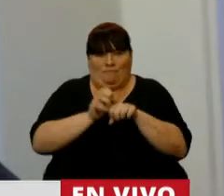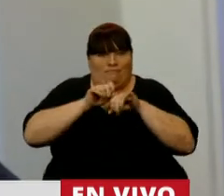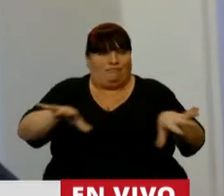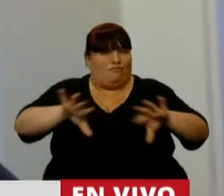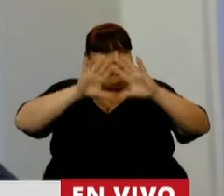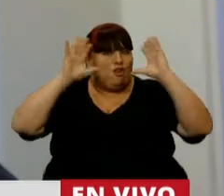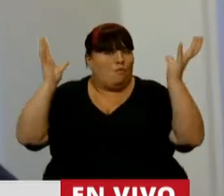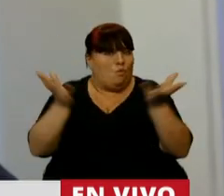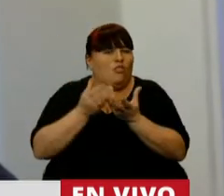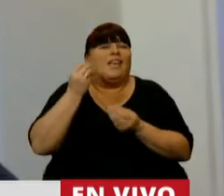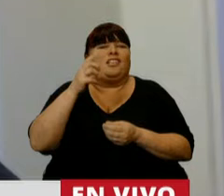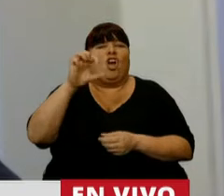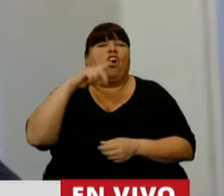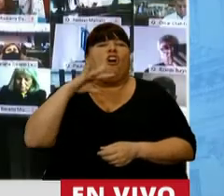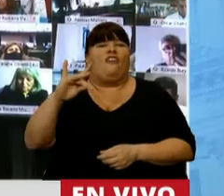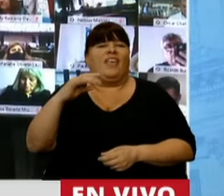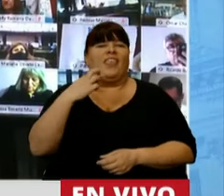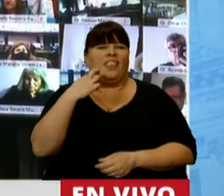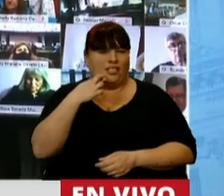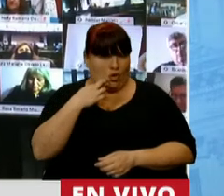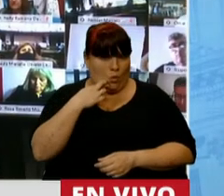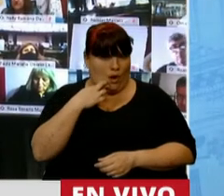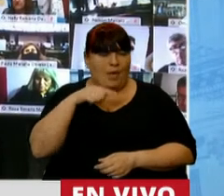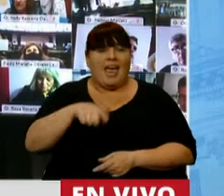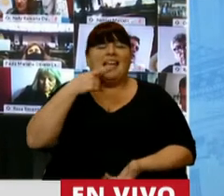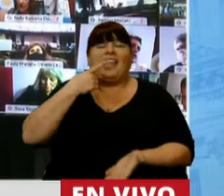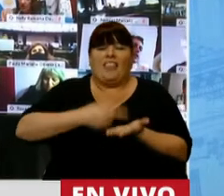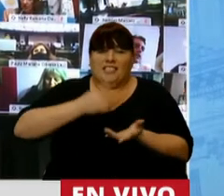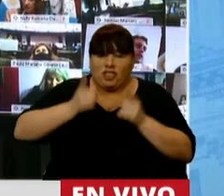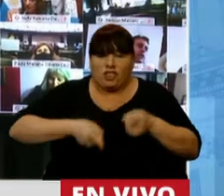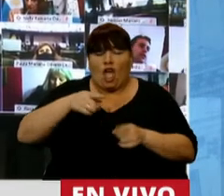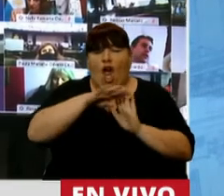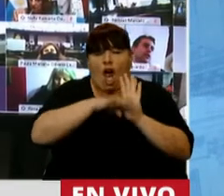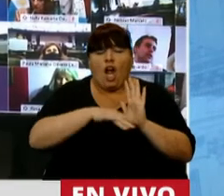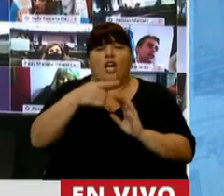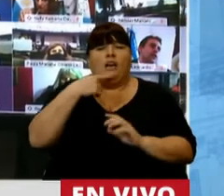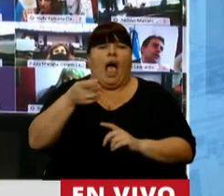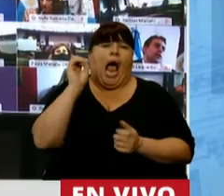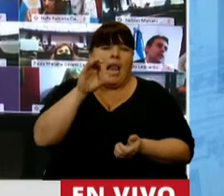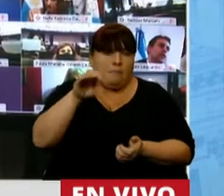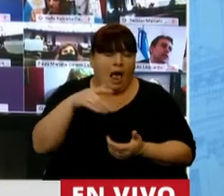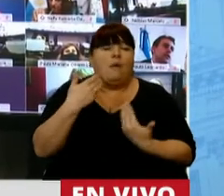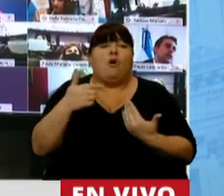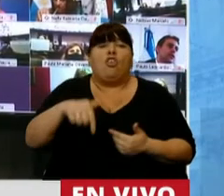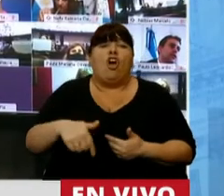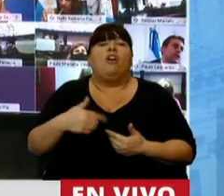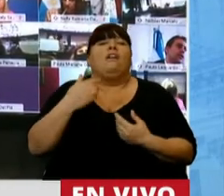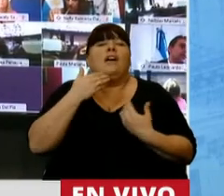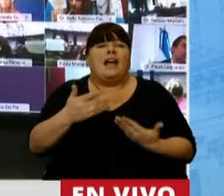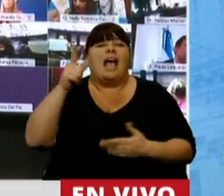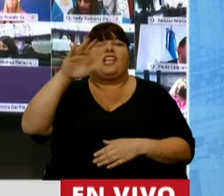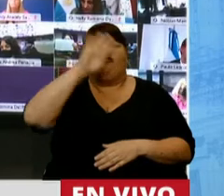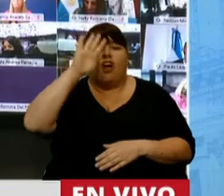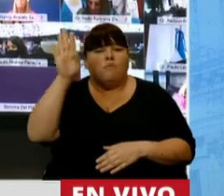mundial que es el COVID-19. Estas medidas que tanto cuestionan nos permiten al día de hoy afirmar que